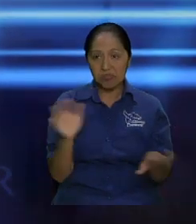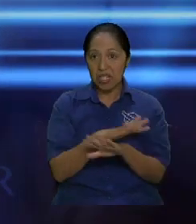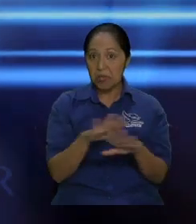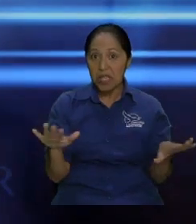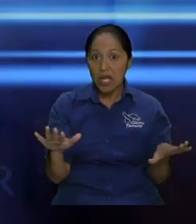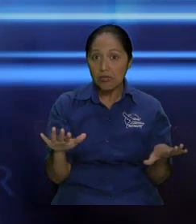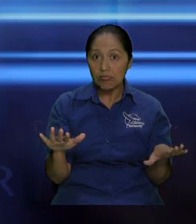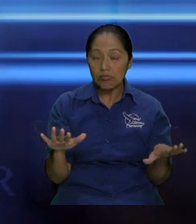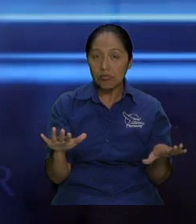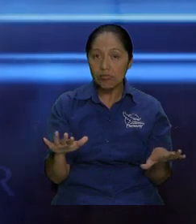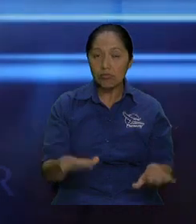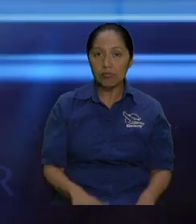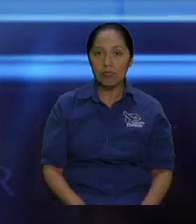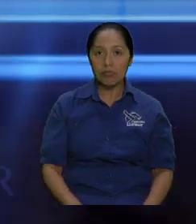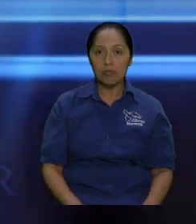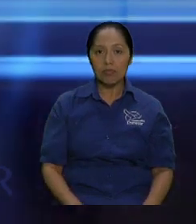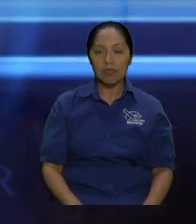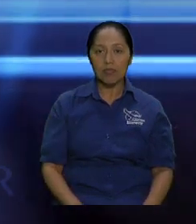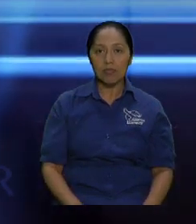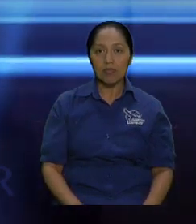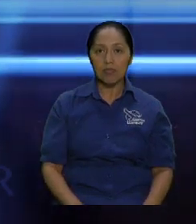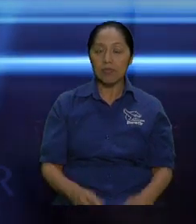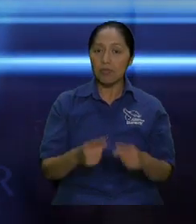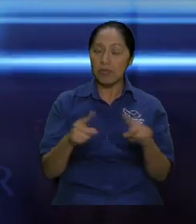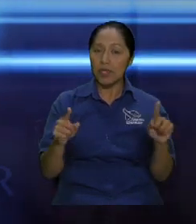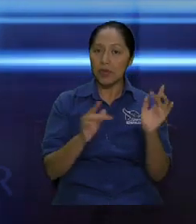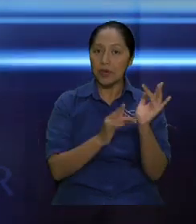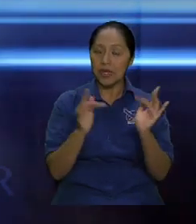perece entonces el señor dice está bien